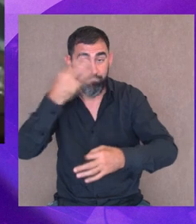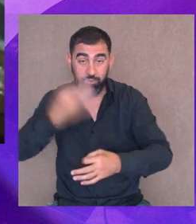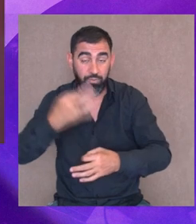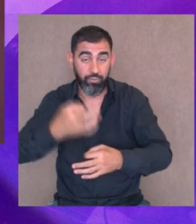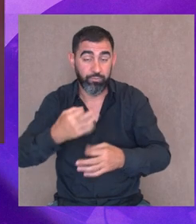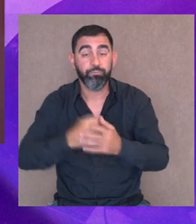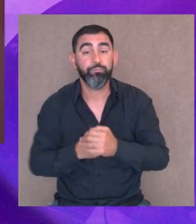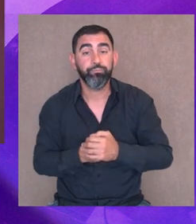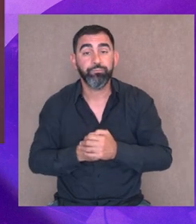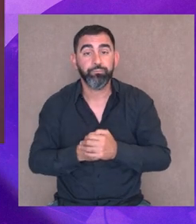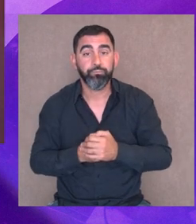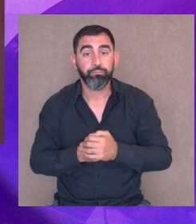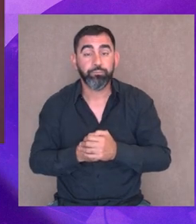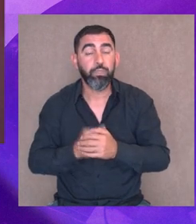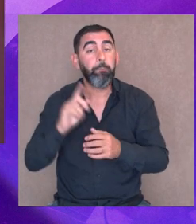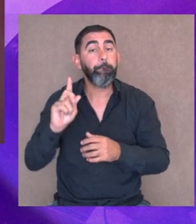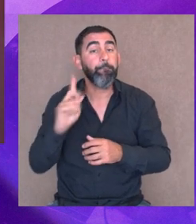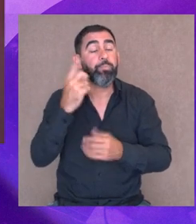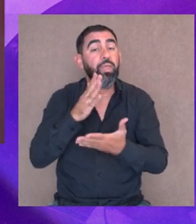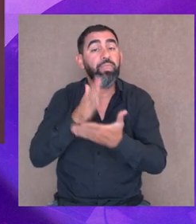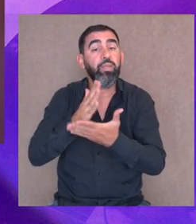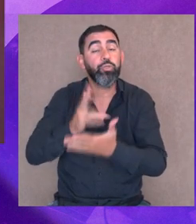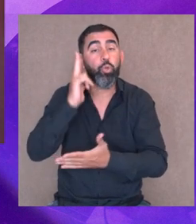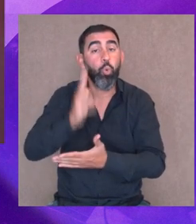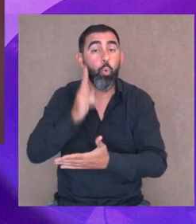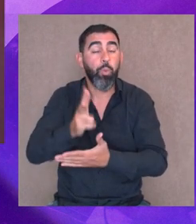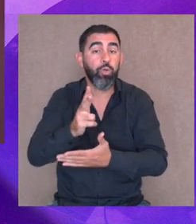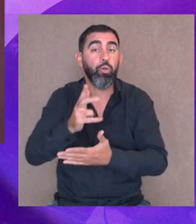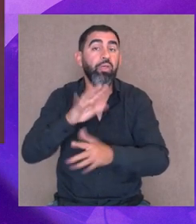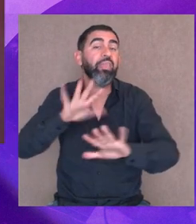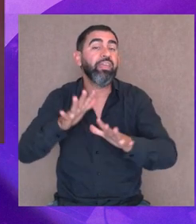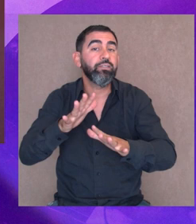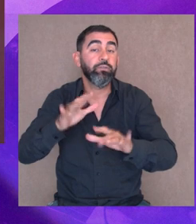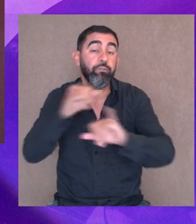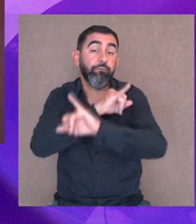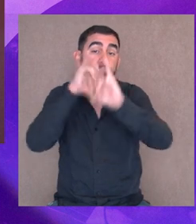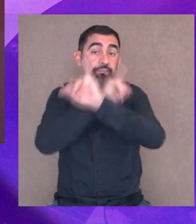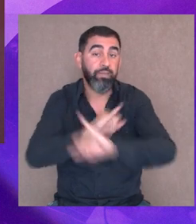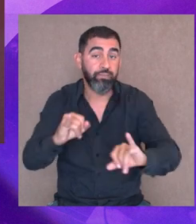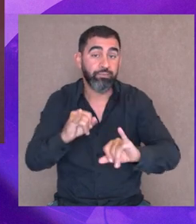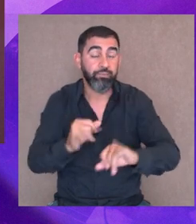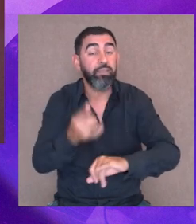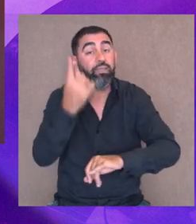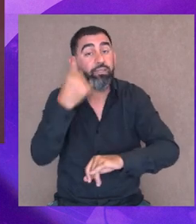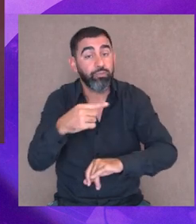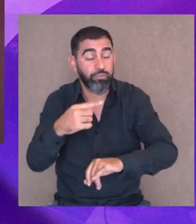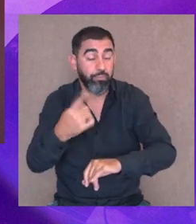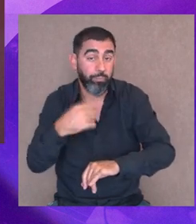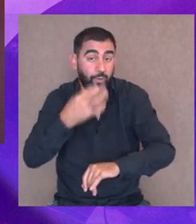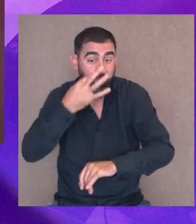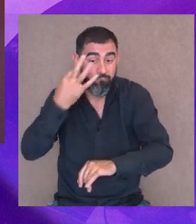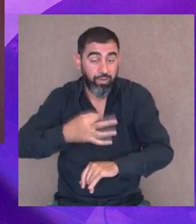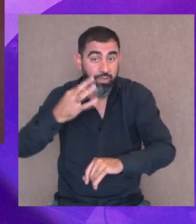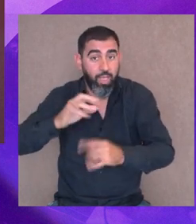muy bien, y yo a veces digo eso también, el principal derecho humano es el derecho a ser feliz. Claro. Entonces, y